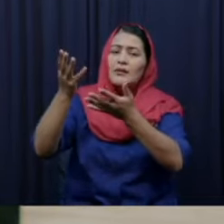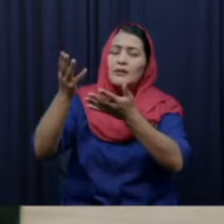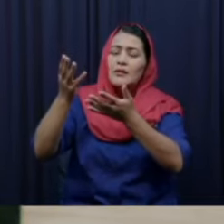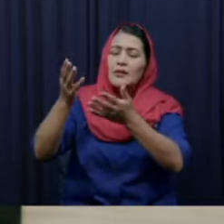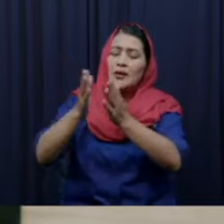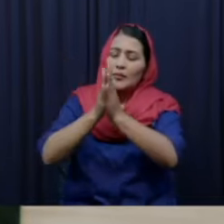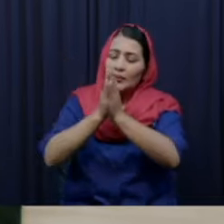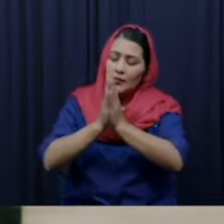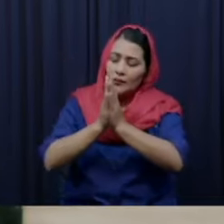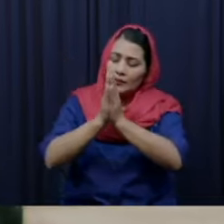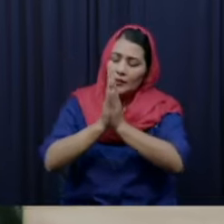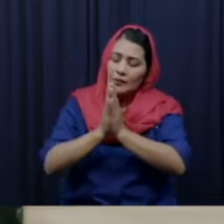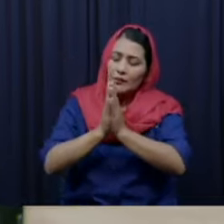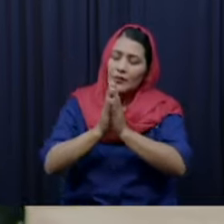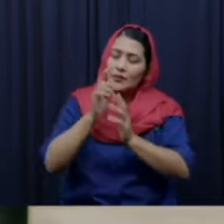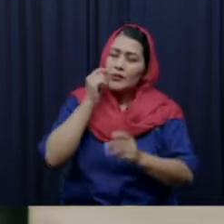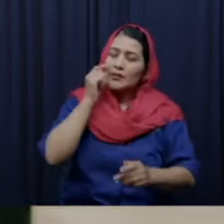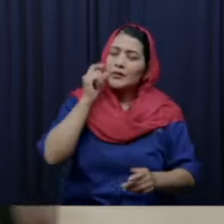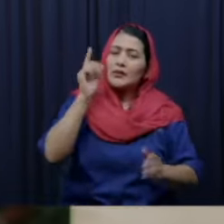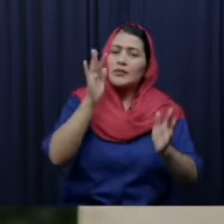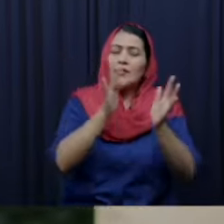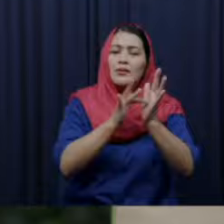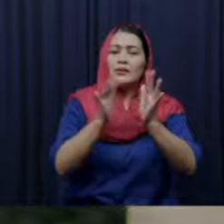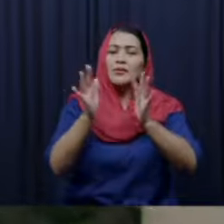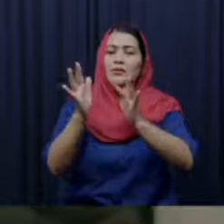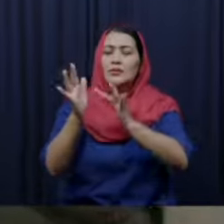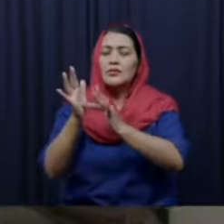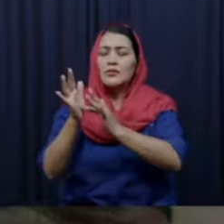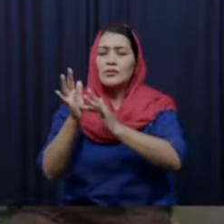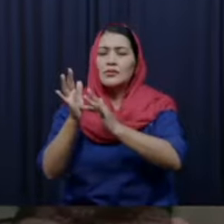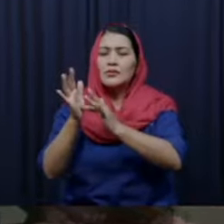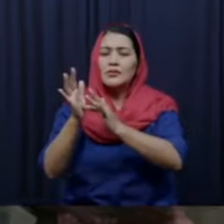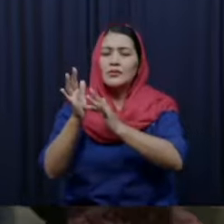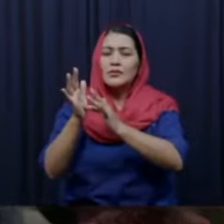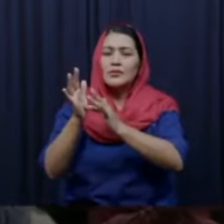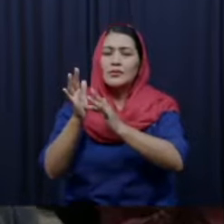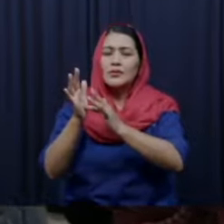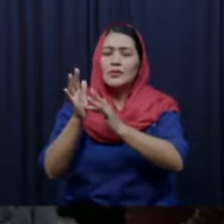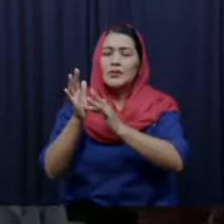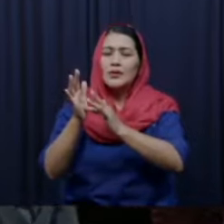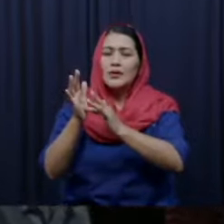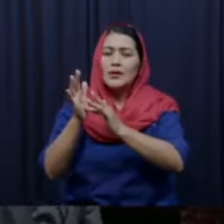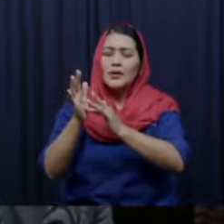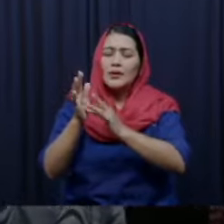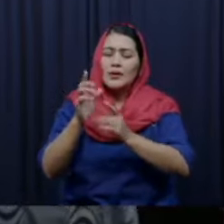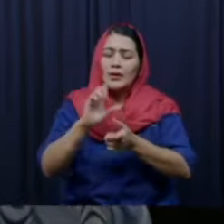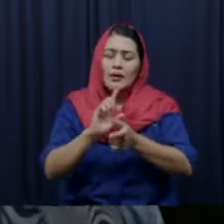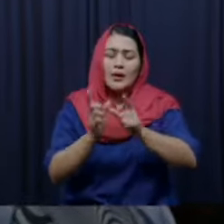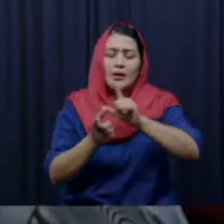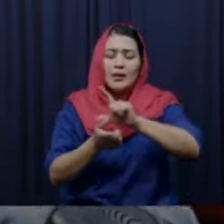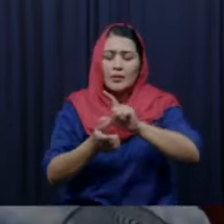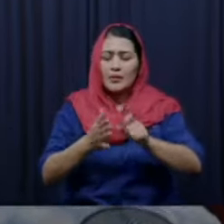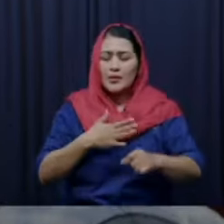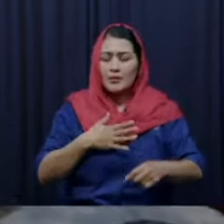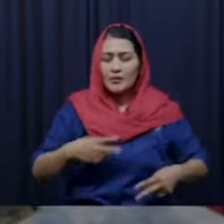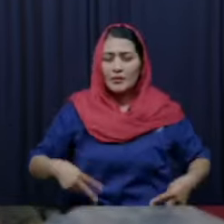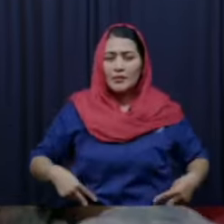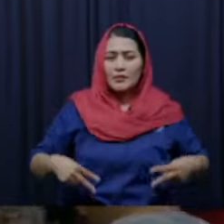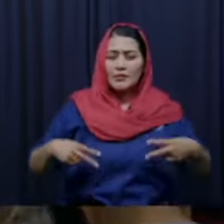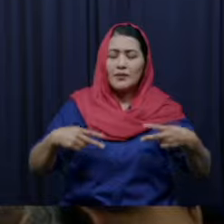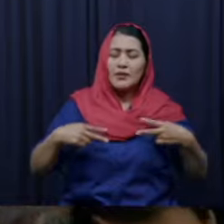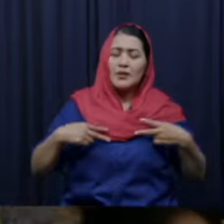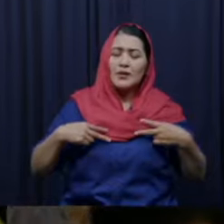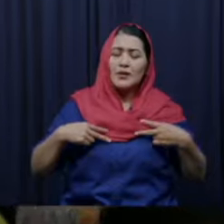tú adelante también para ti es la bendición para ti es la salvación para ti es la promesa para ti es la herencia